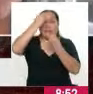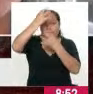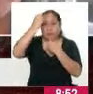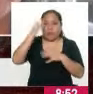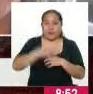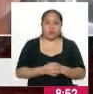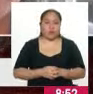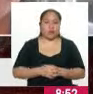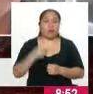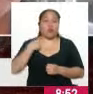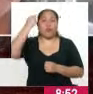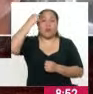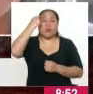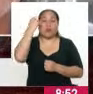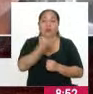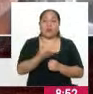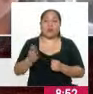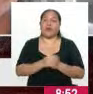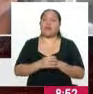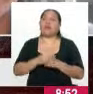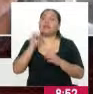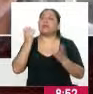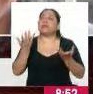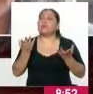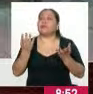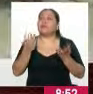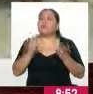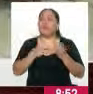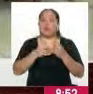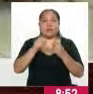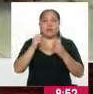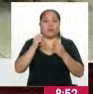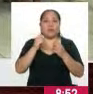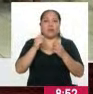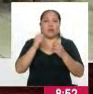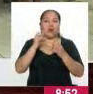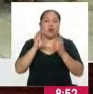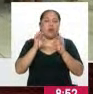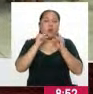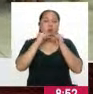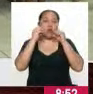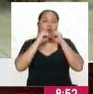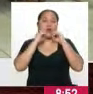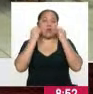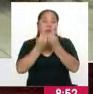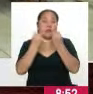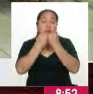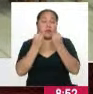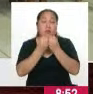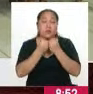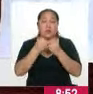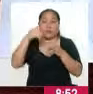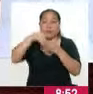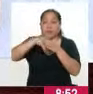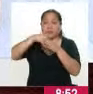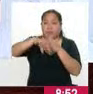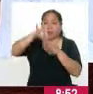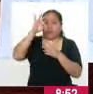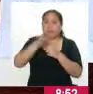Me parece que las entidades electorales deberían meditar, si no